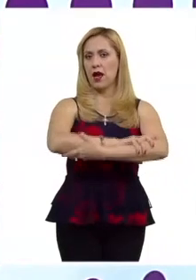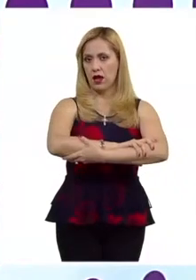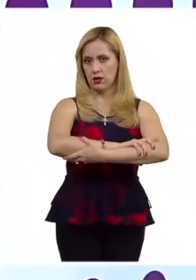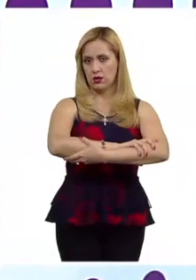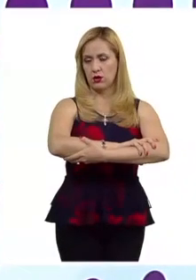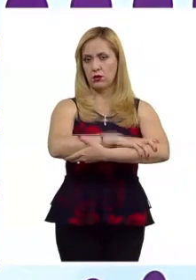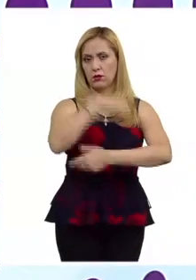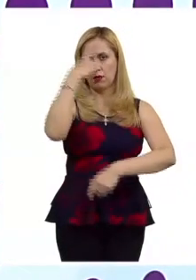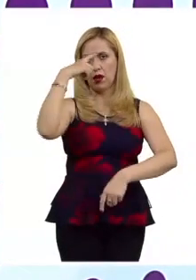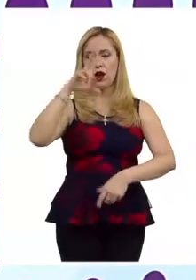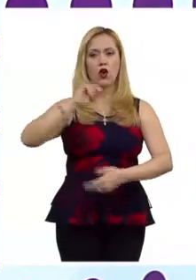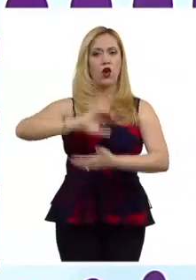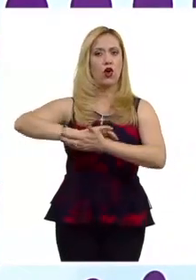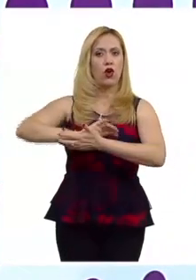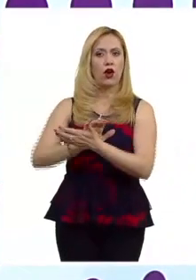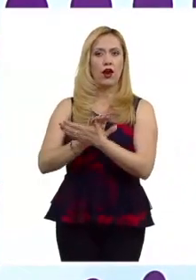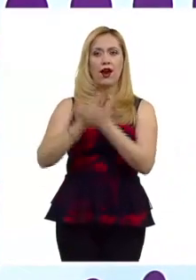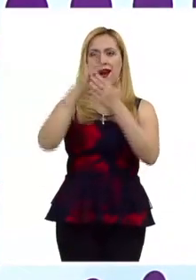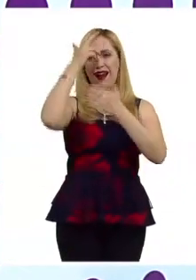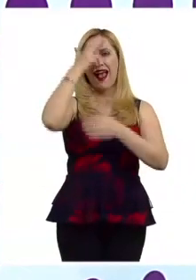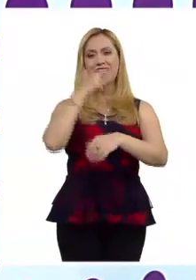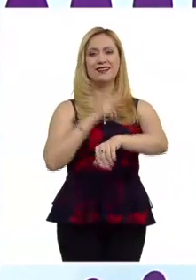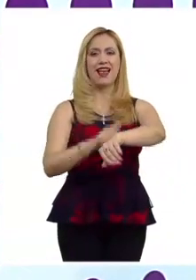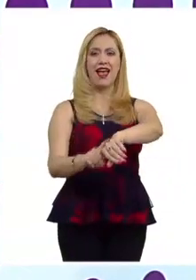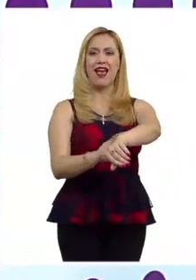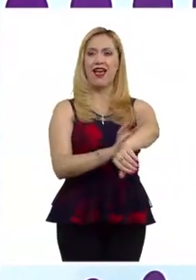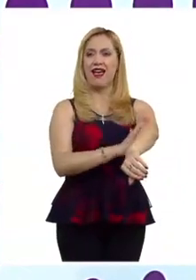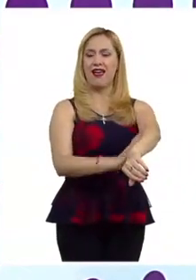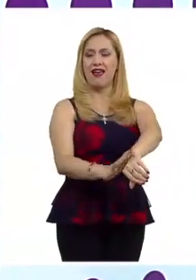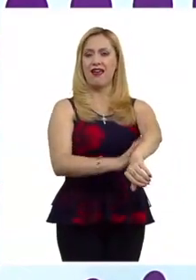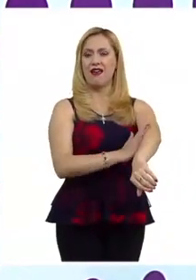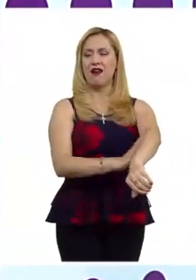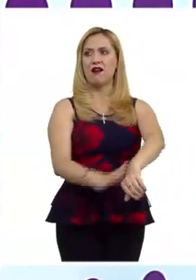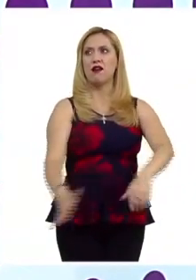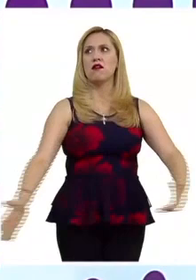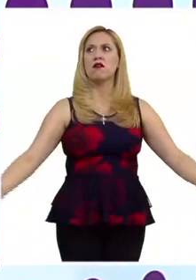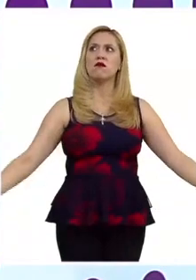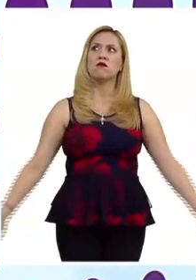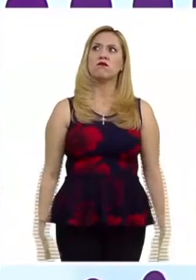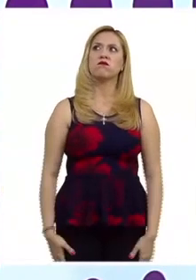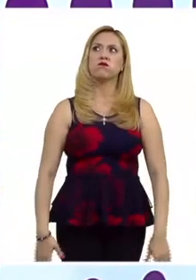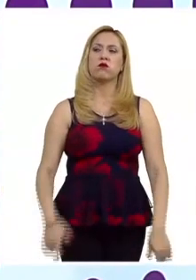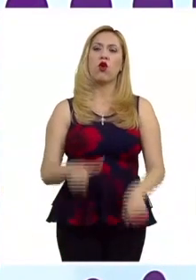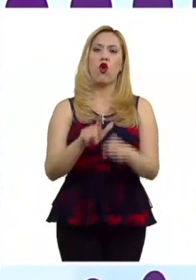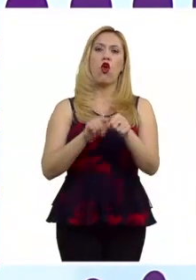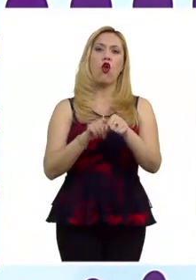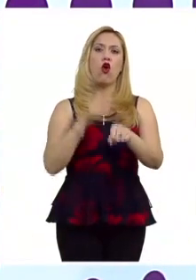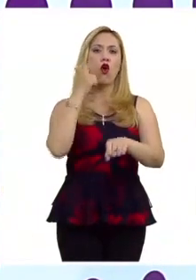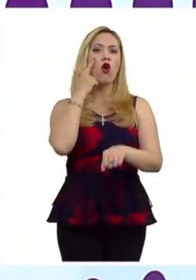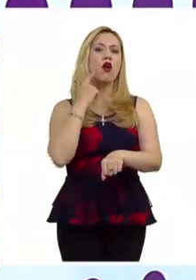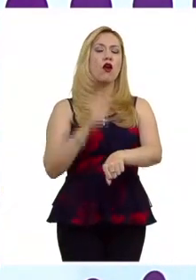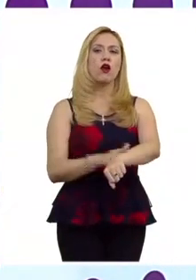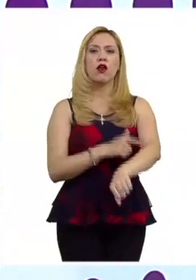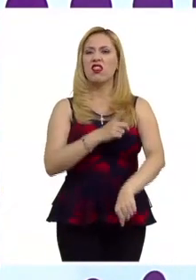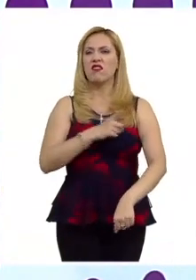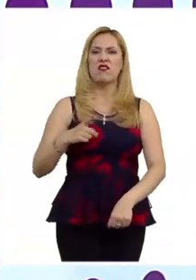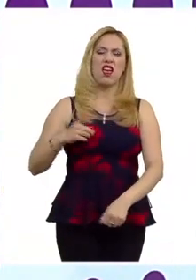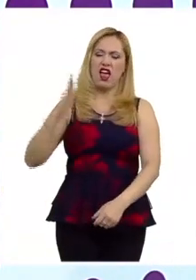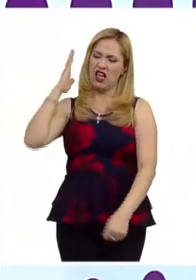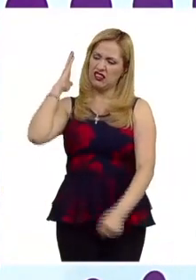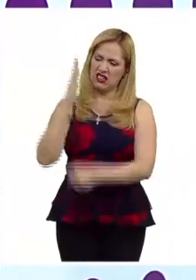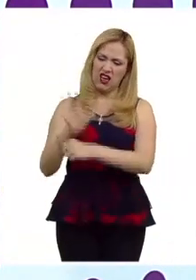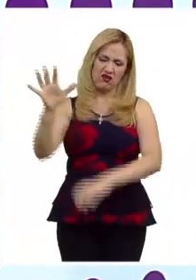la Eliminación de la Discriminación Racial, en un principio era muy radical en el sentido de decir hay que castigarlo, que